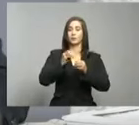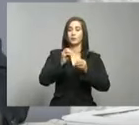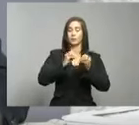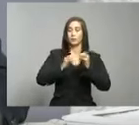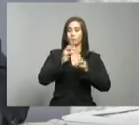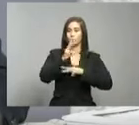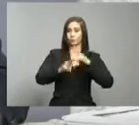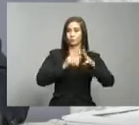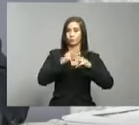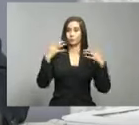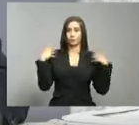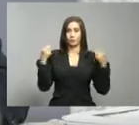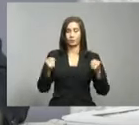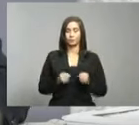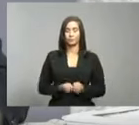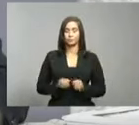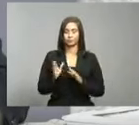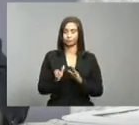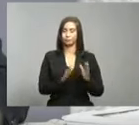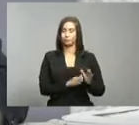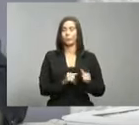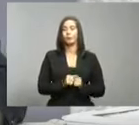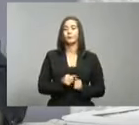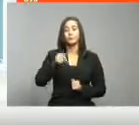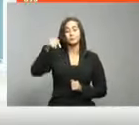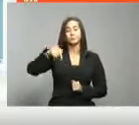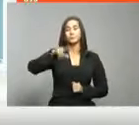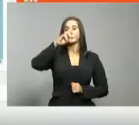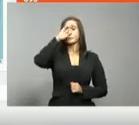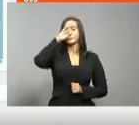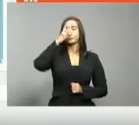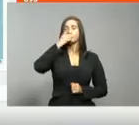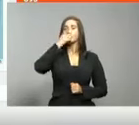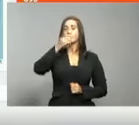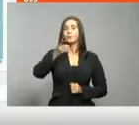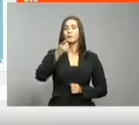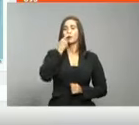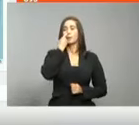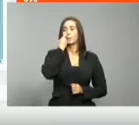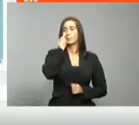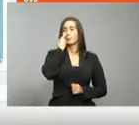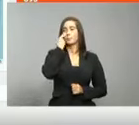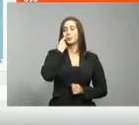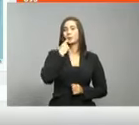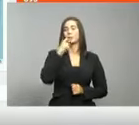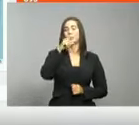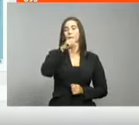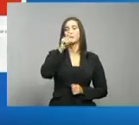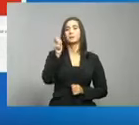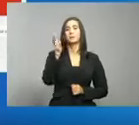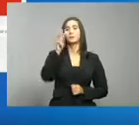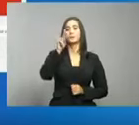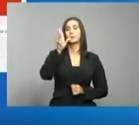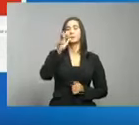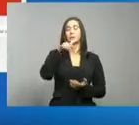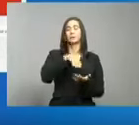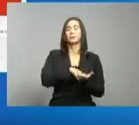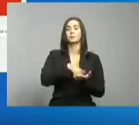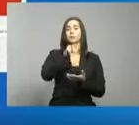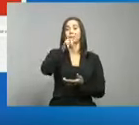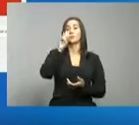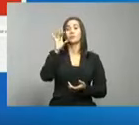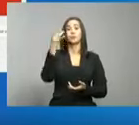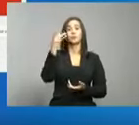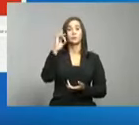En la República Dominicana, el número de muestras procesadas, 133.718